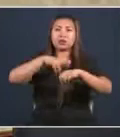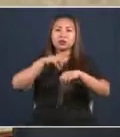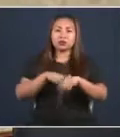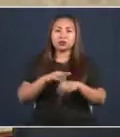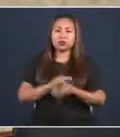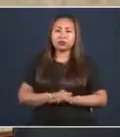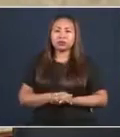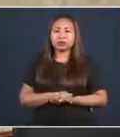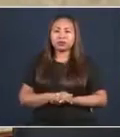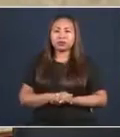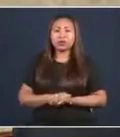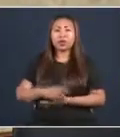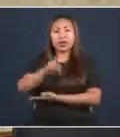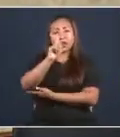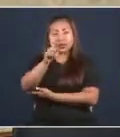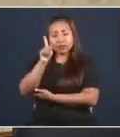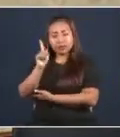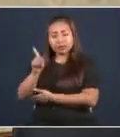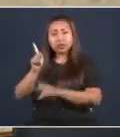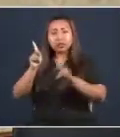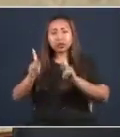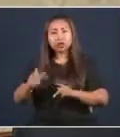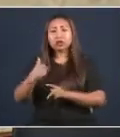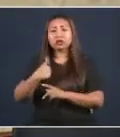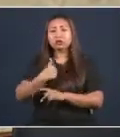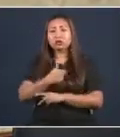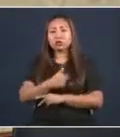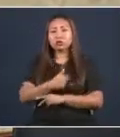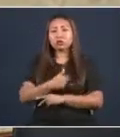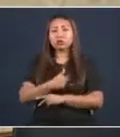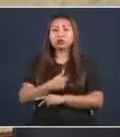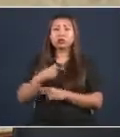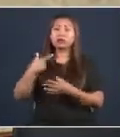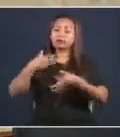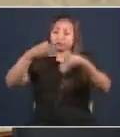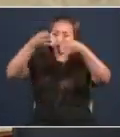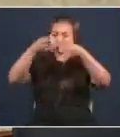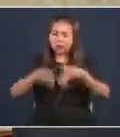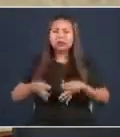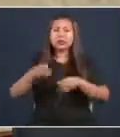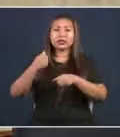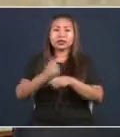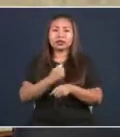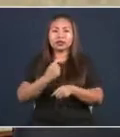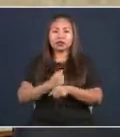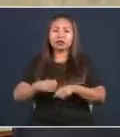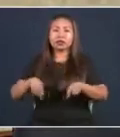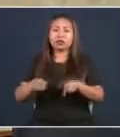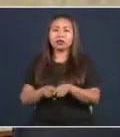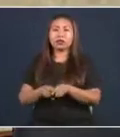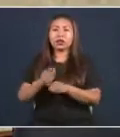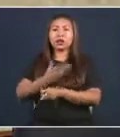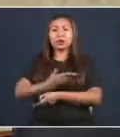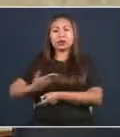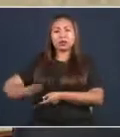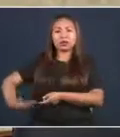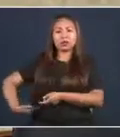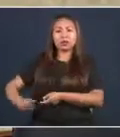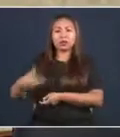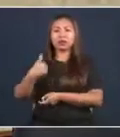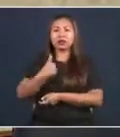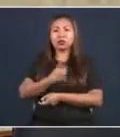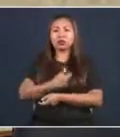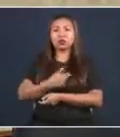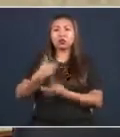A ellos le debemos nosotros esa lealtad y ese trabajo. A ellos, presidente, que nosotros debemos